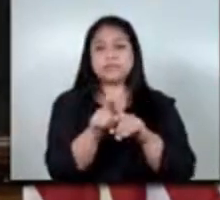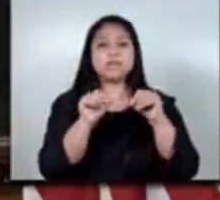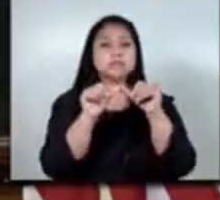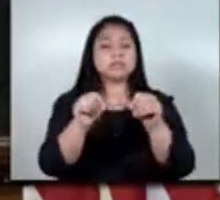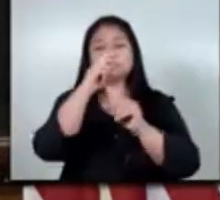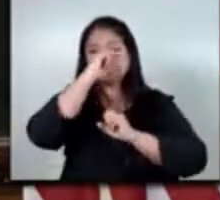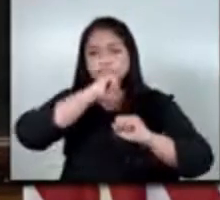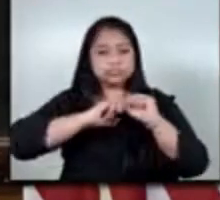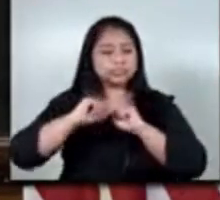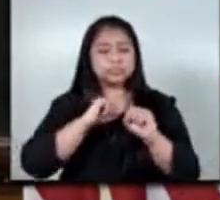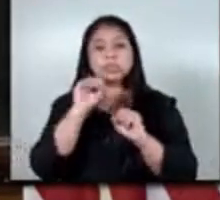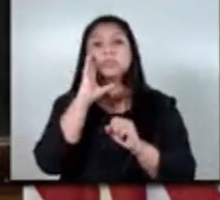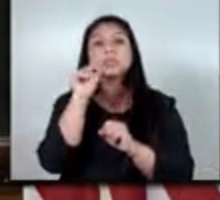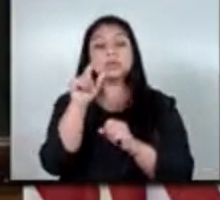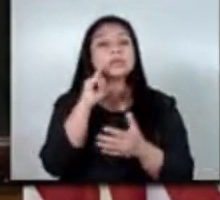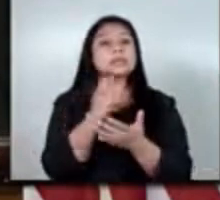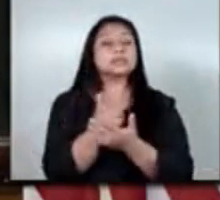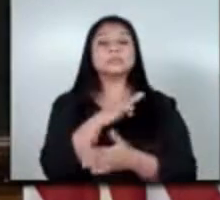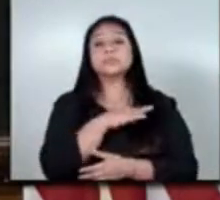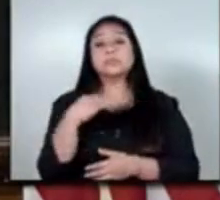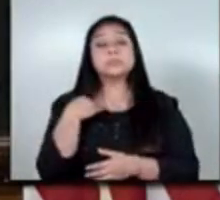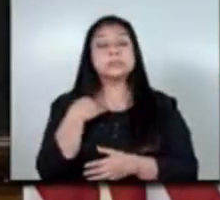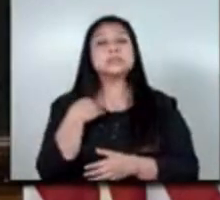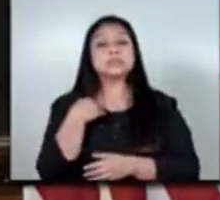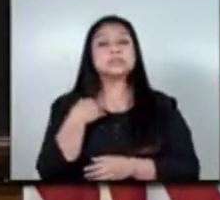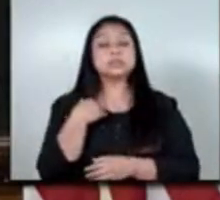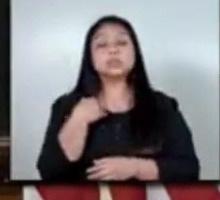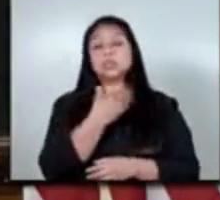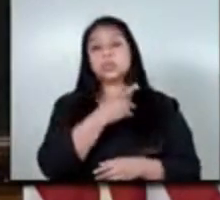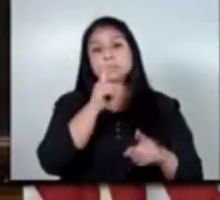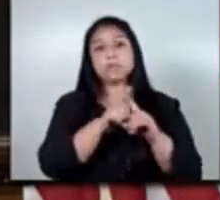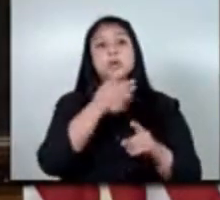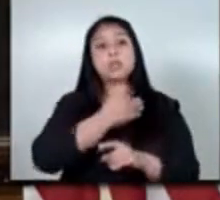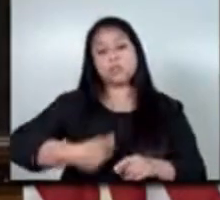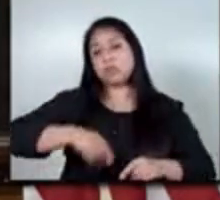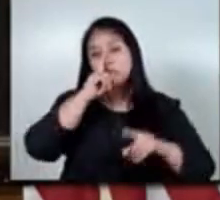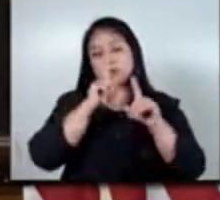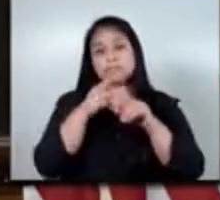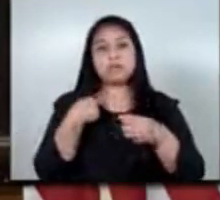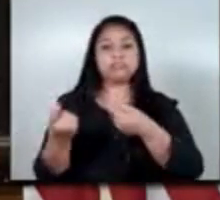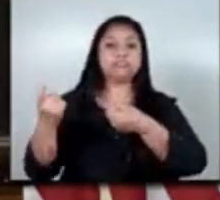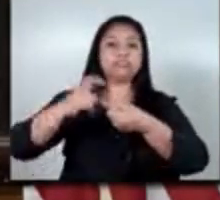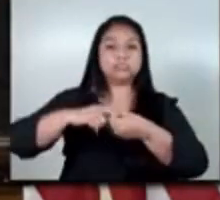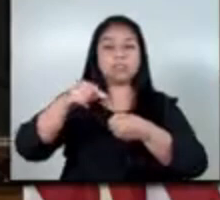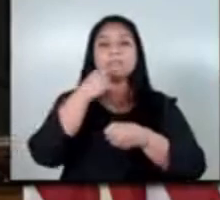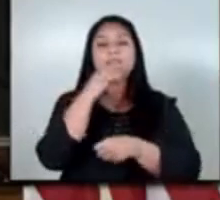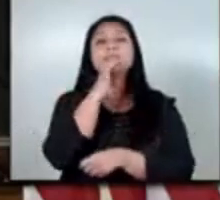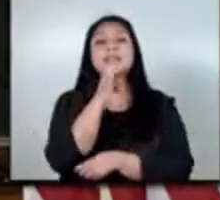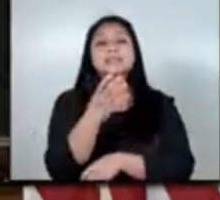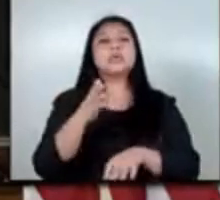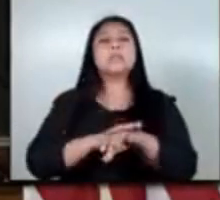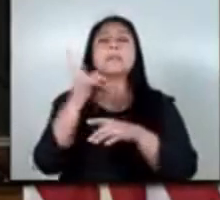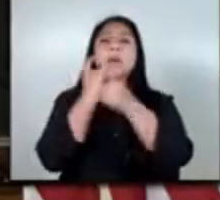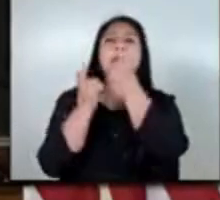porque creemos realmente como ministerio como gobierno me permito decir porque el señor presidente no lo es una de las cosas que más me